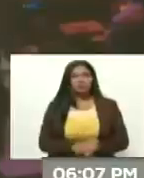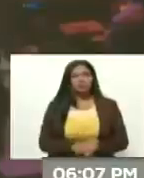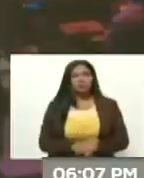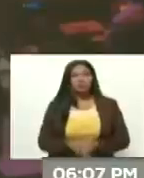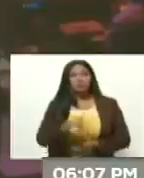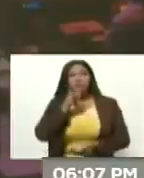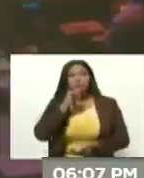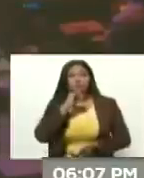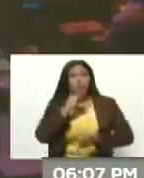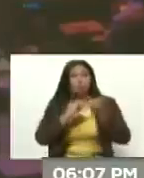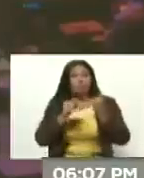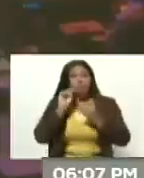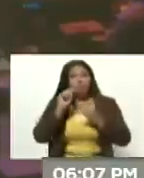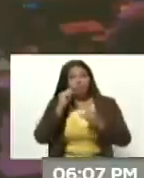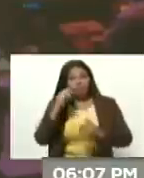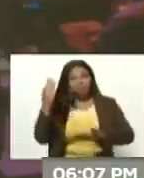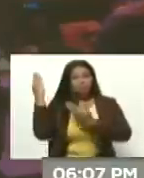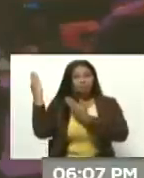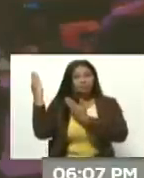Información de último minuto.